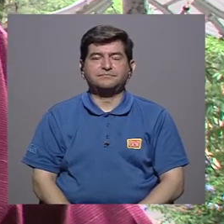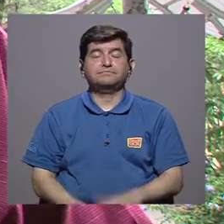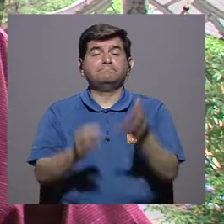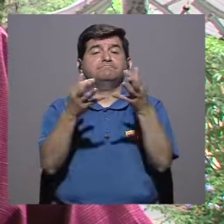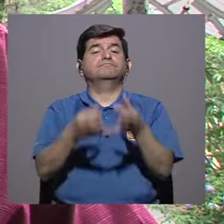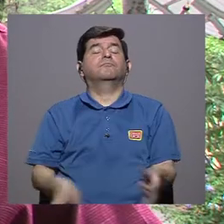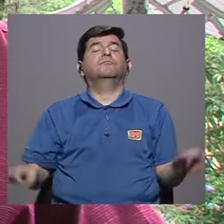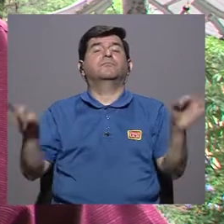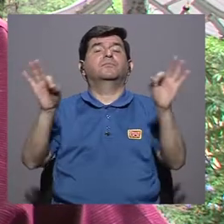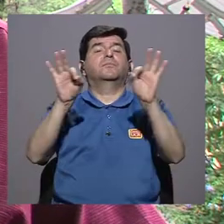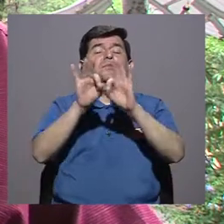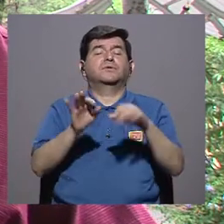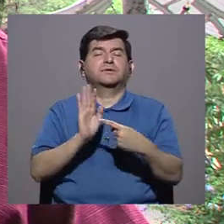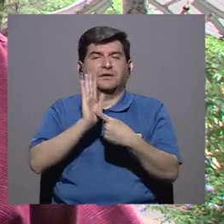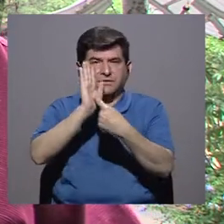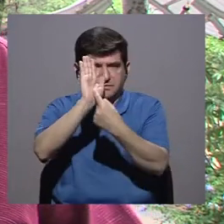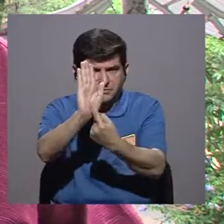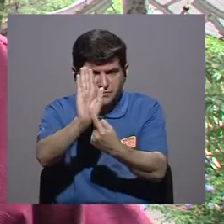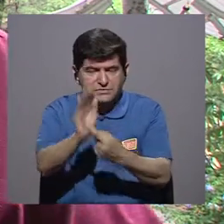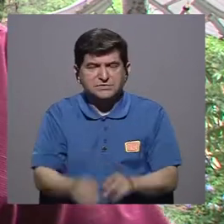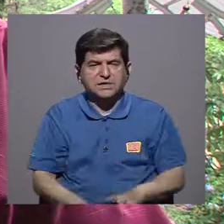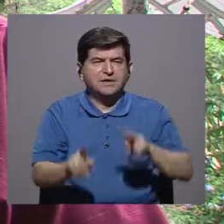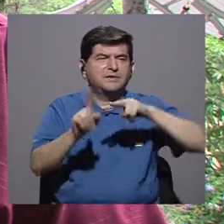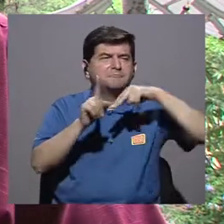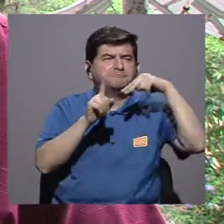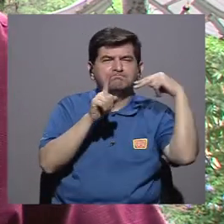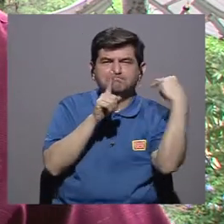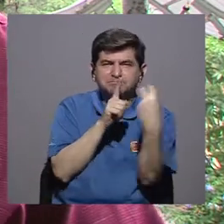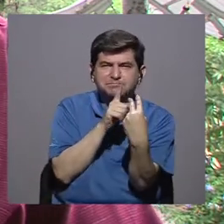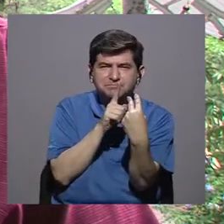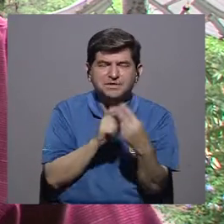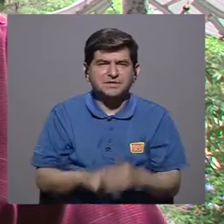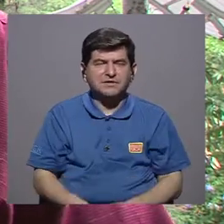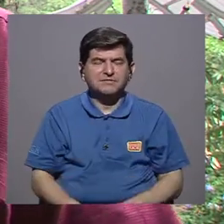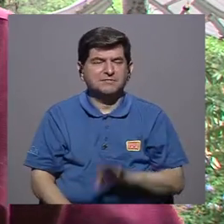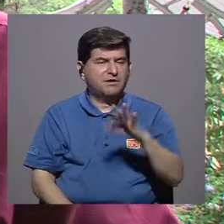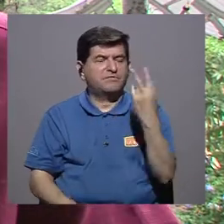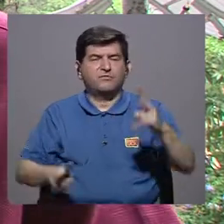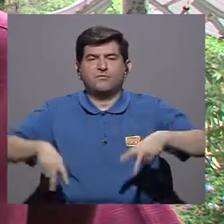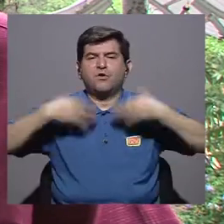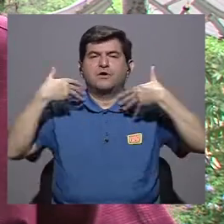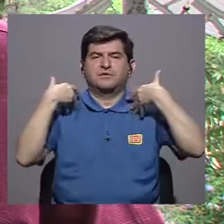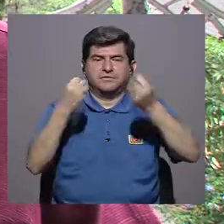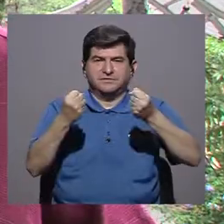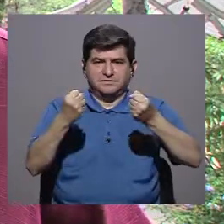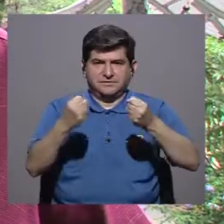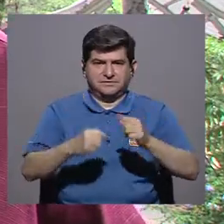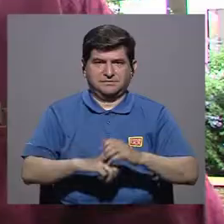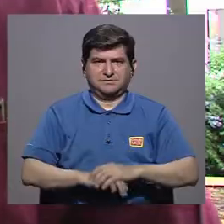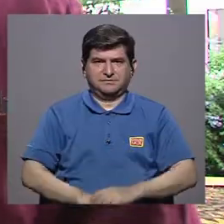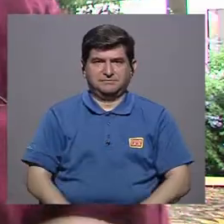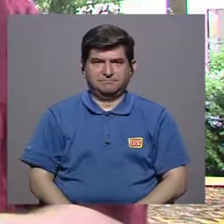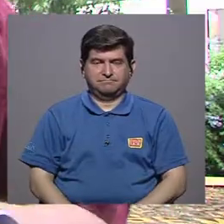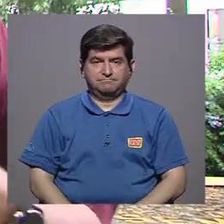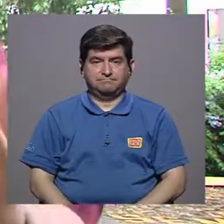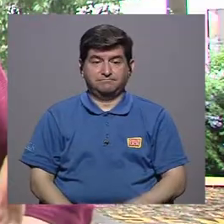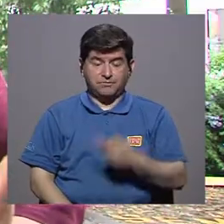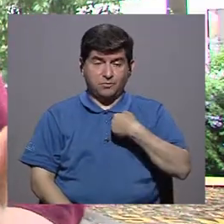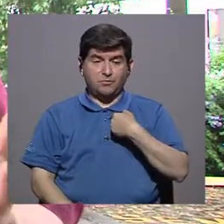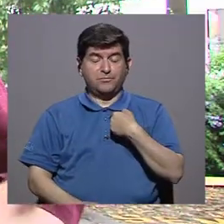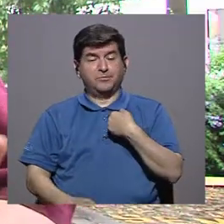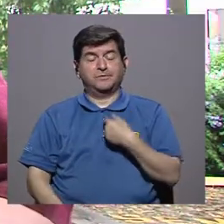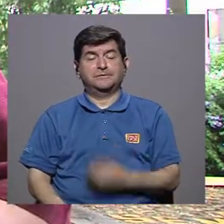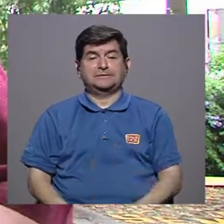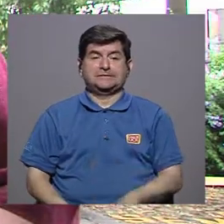Es importante enfocarlo desde el punto de vista de los estilos de vida saludable porque hay que